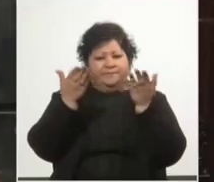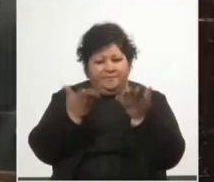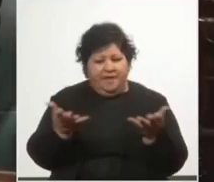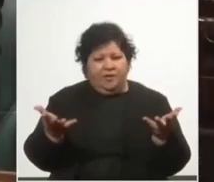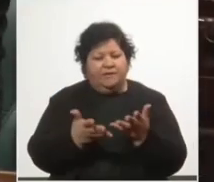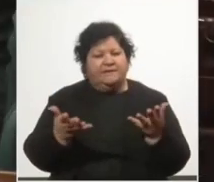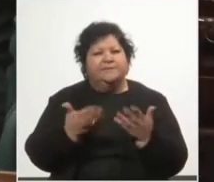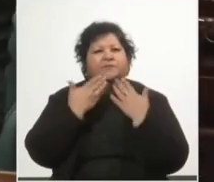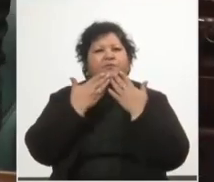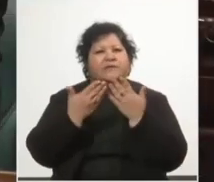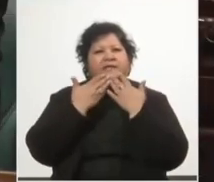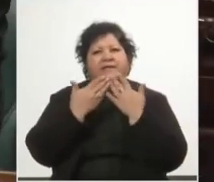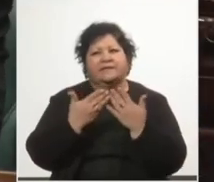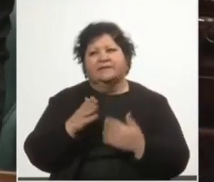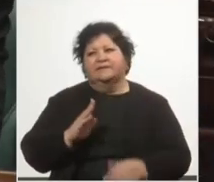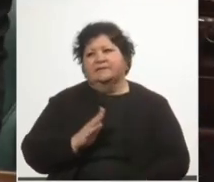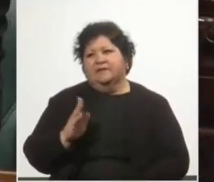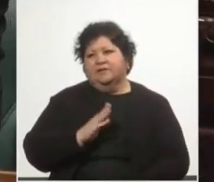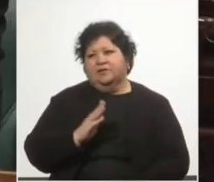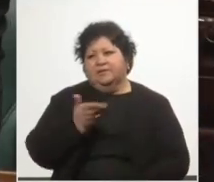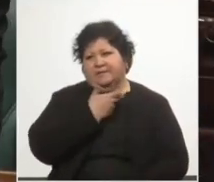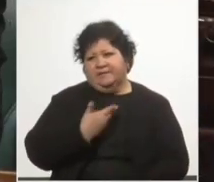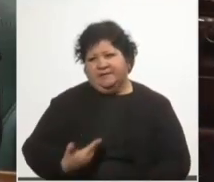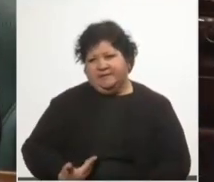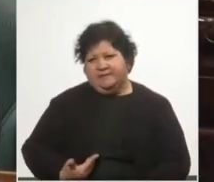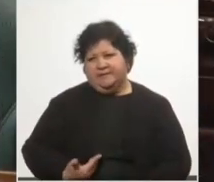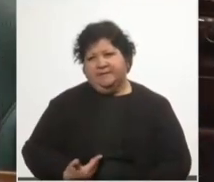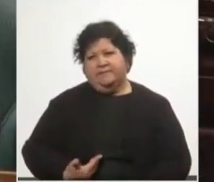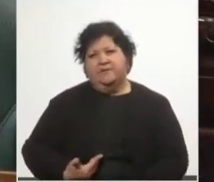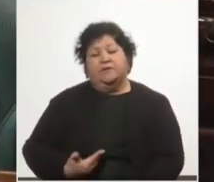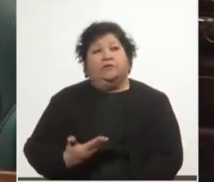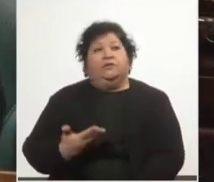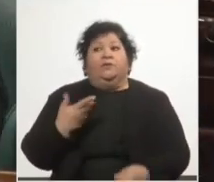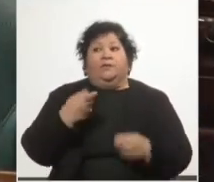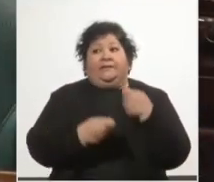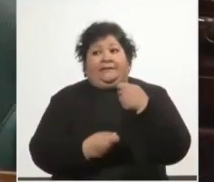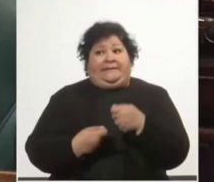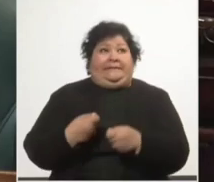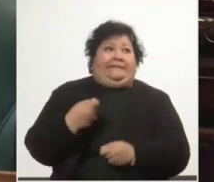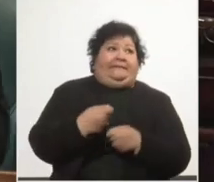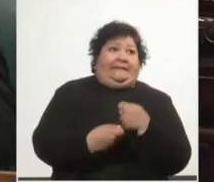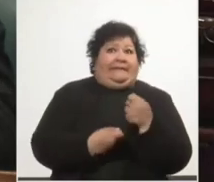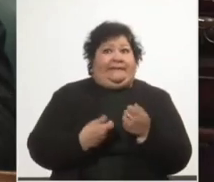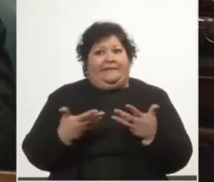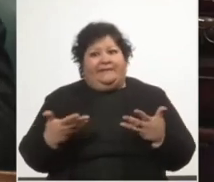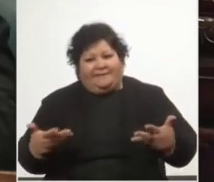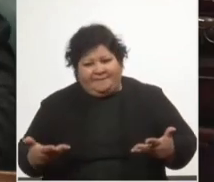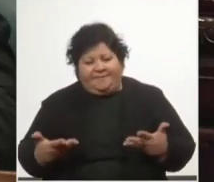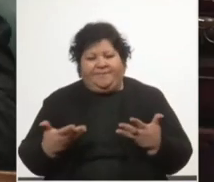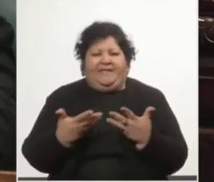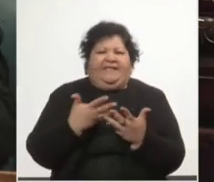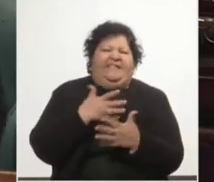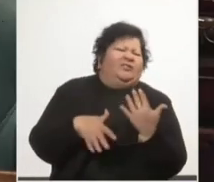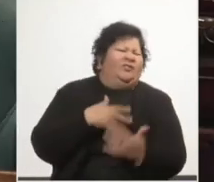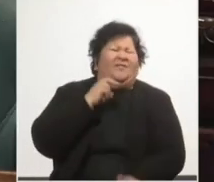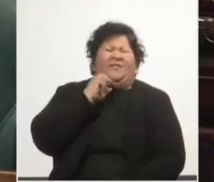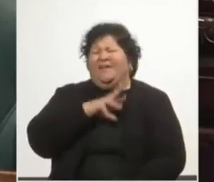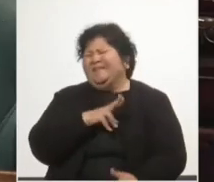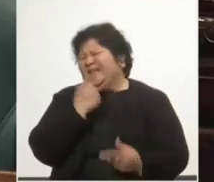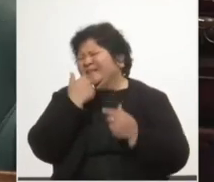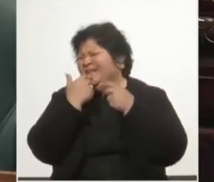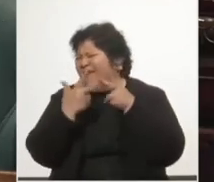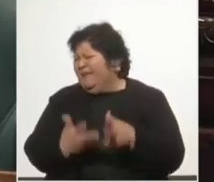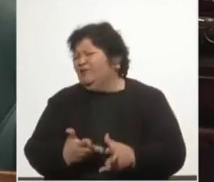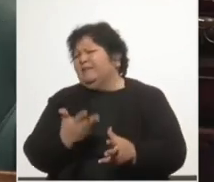Presidenta, voy a tratar de contribuir a sacar esta discusión del fango, en donde se han dicho tantas falsedades, tantas